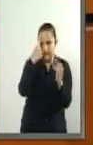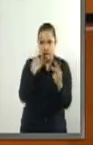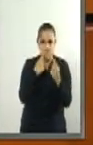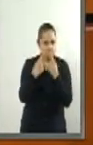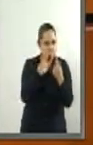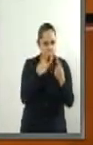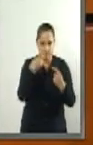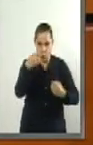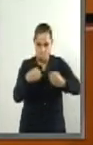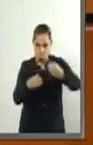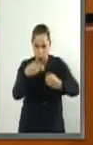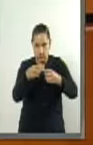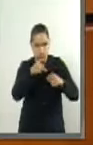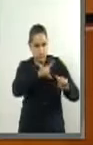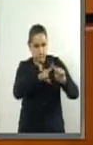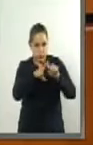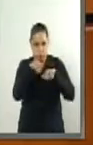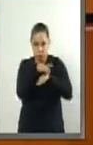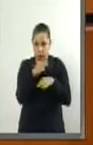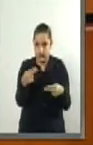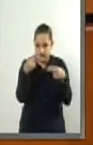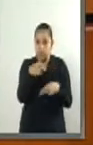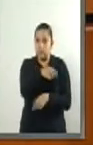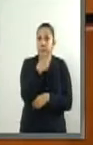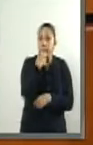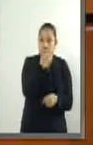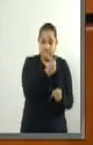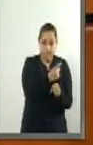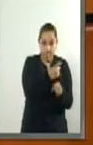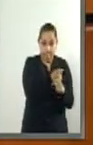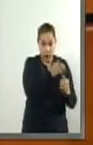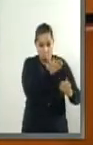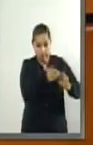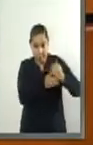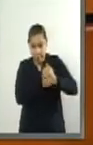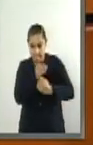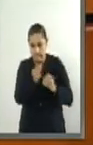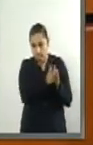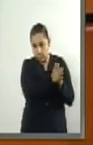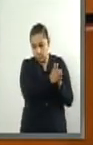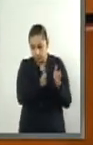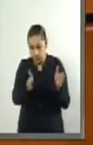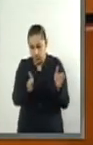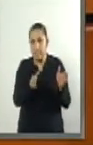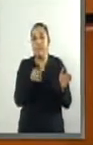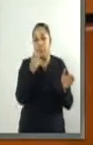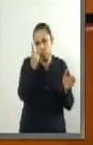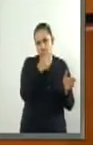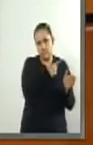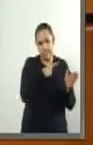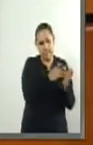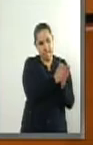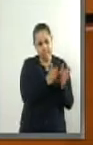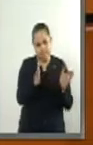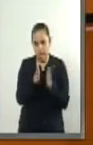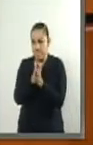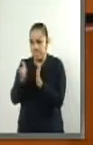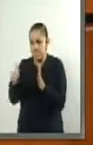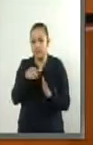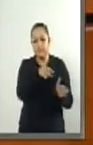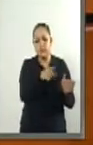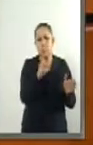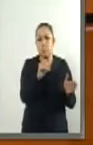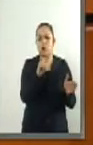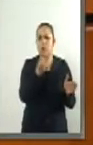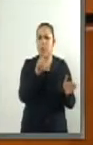que en lo relativo a la primera etapa de esos dos procesos judiciales es decir la postulatoria la